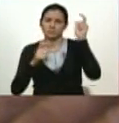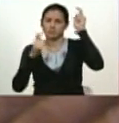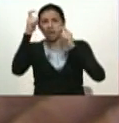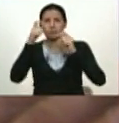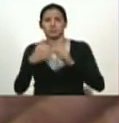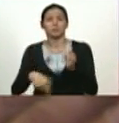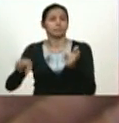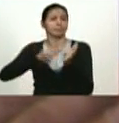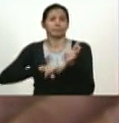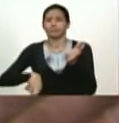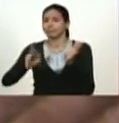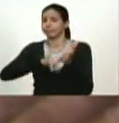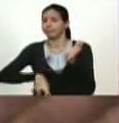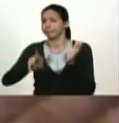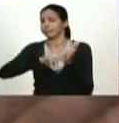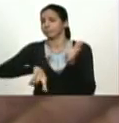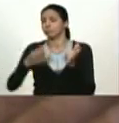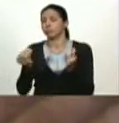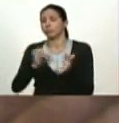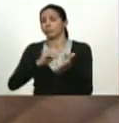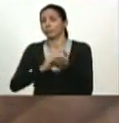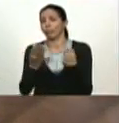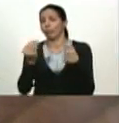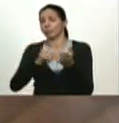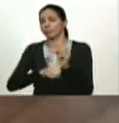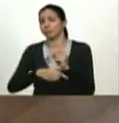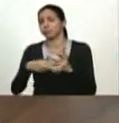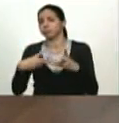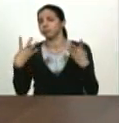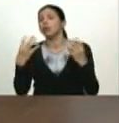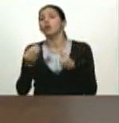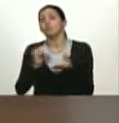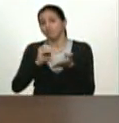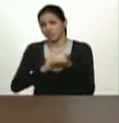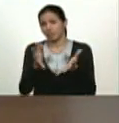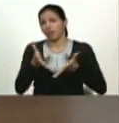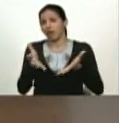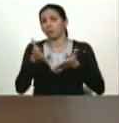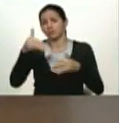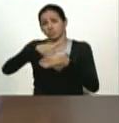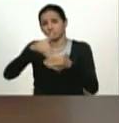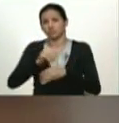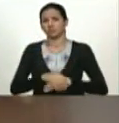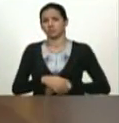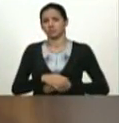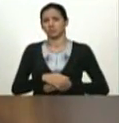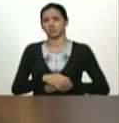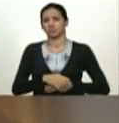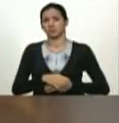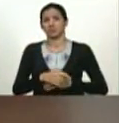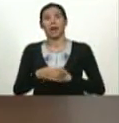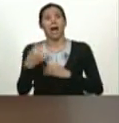Electo, reelecto, recontraelecto, que dejó una constitución la más democrática de la historia de Venezuela.